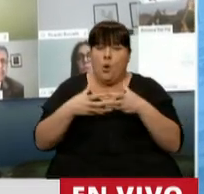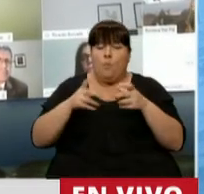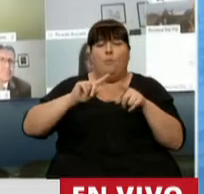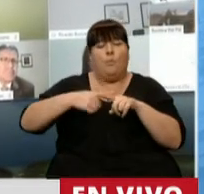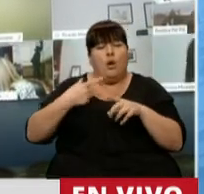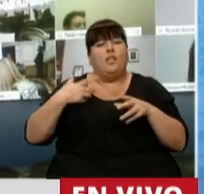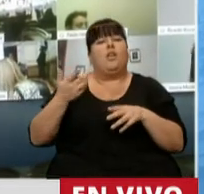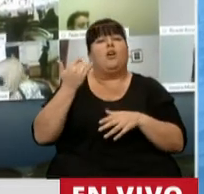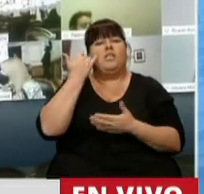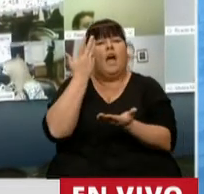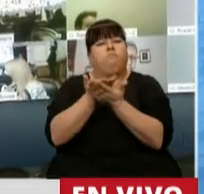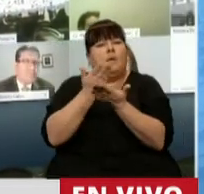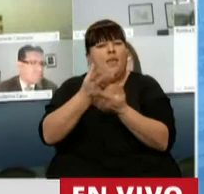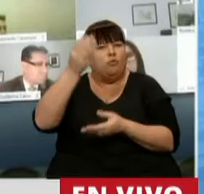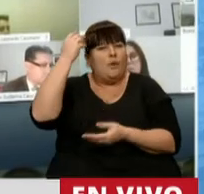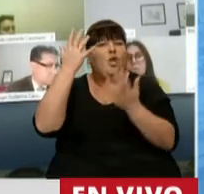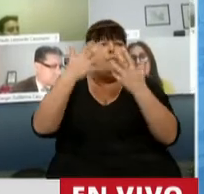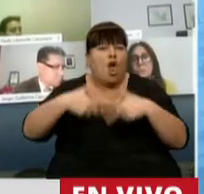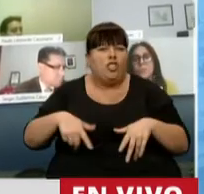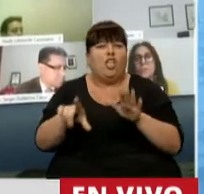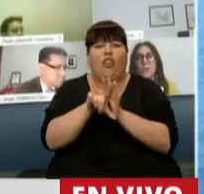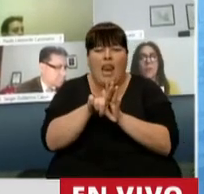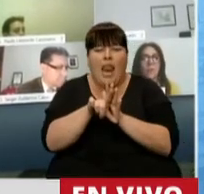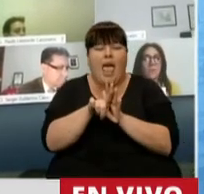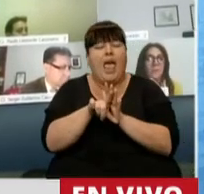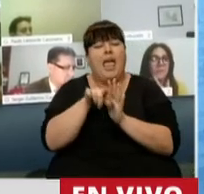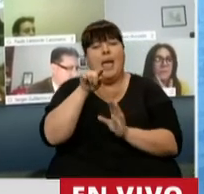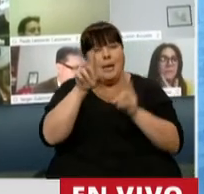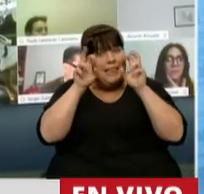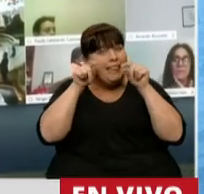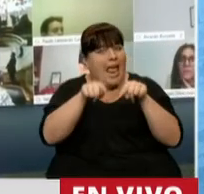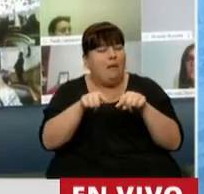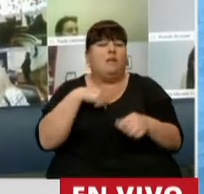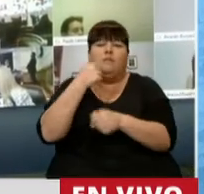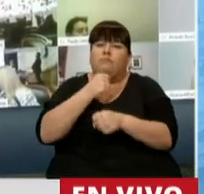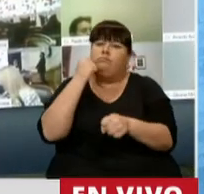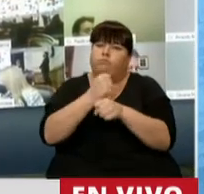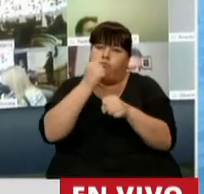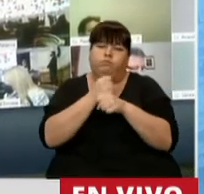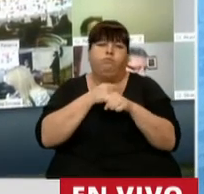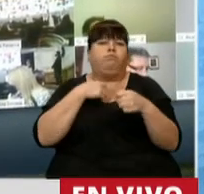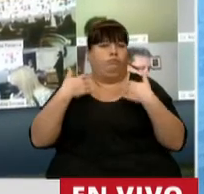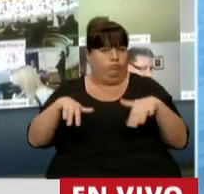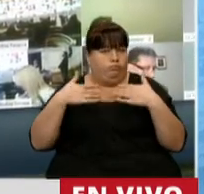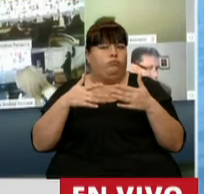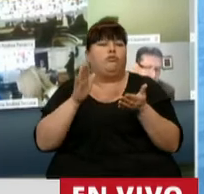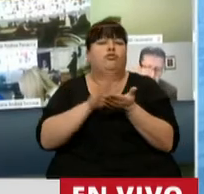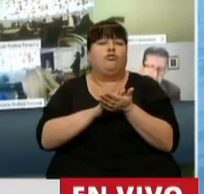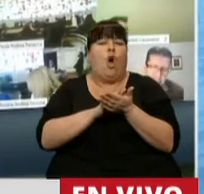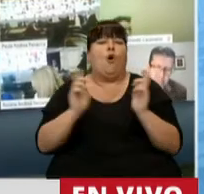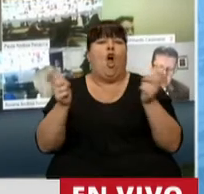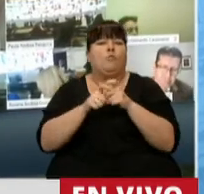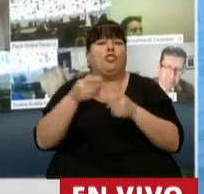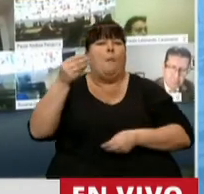hecho, hizo varios proyectos de ley en ese sentido y hemos trabajado muy activamente en el marco de la